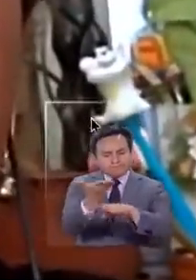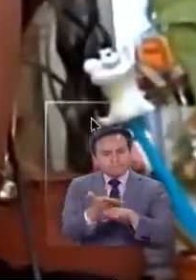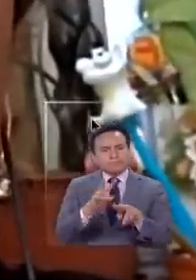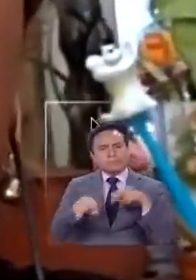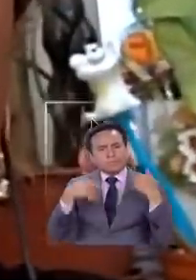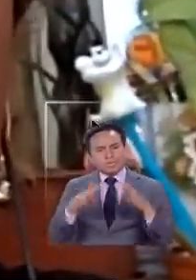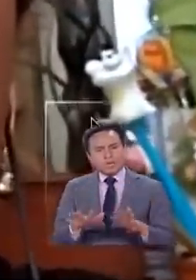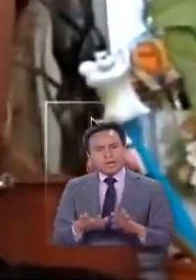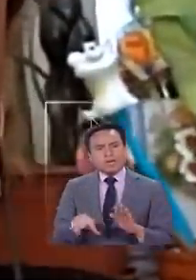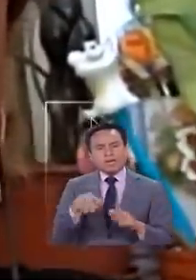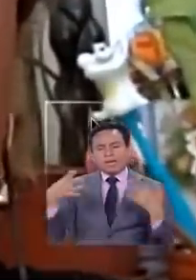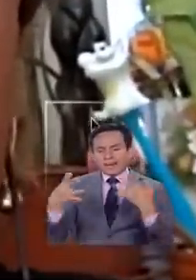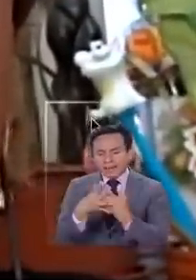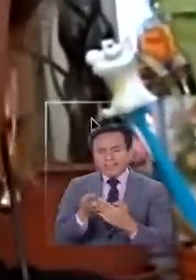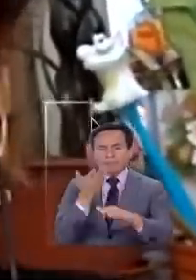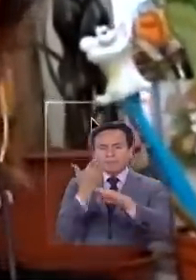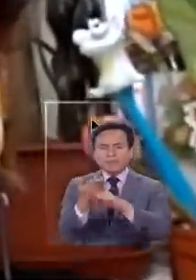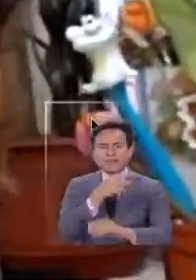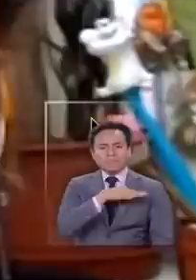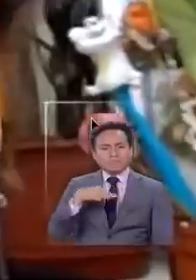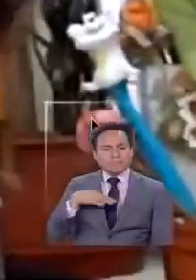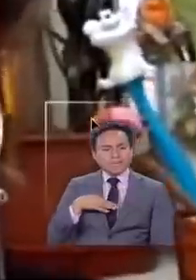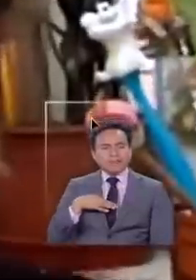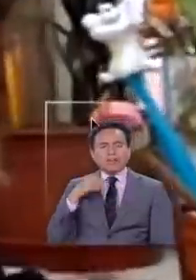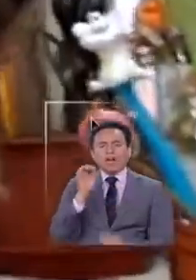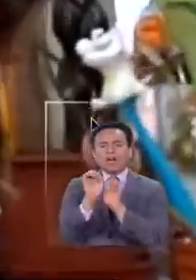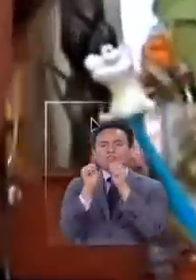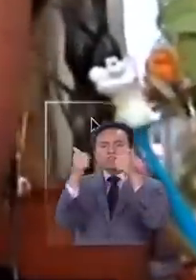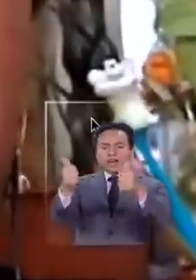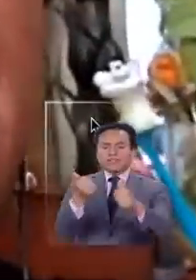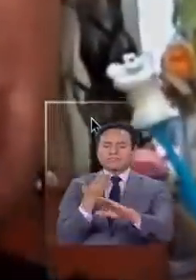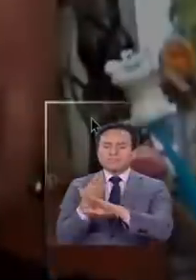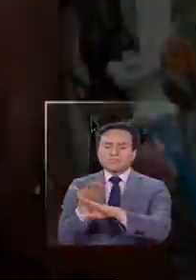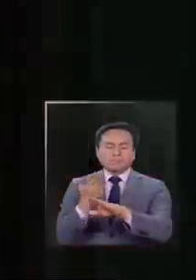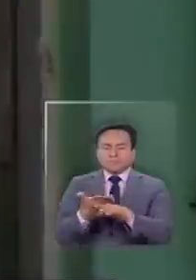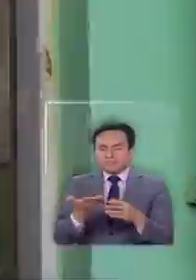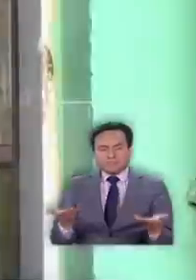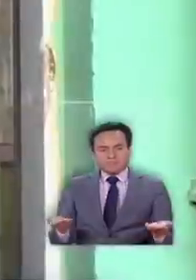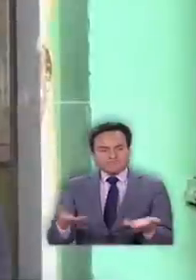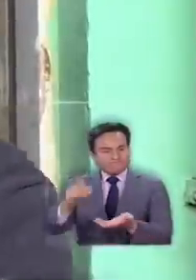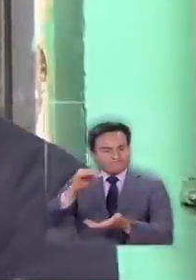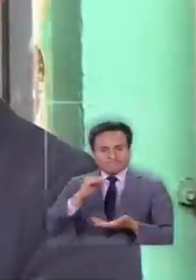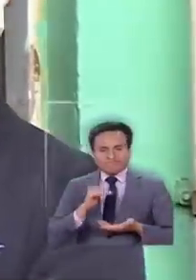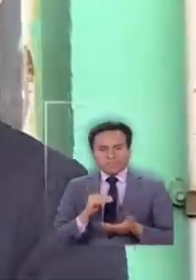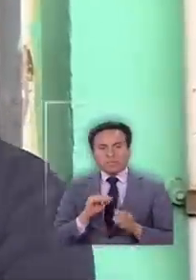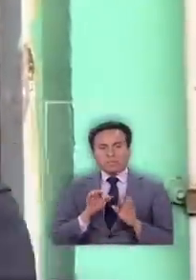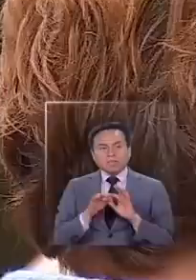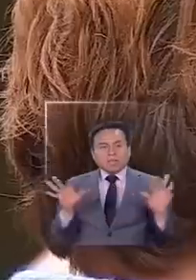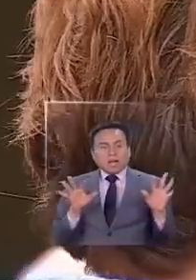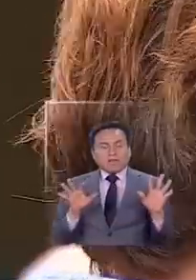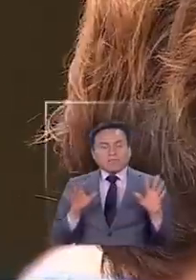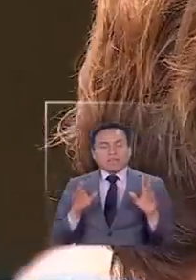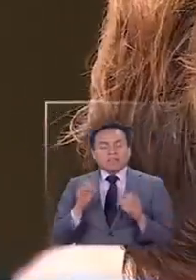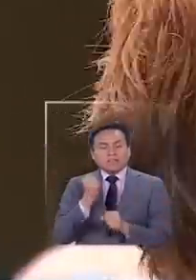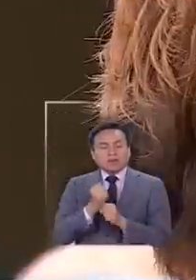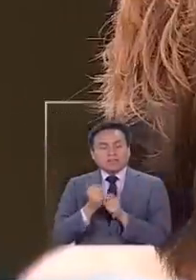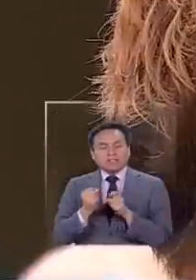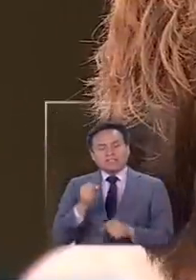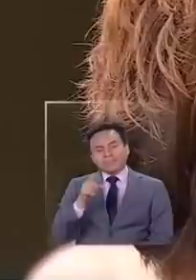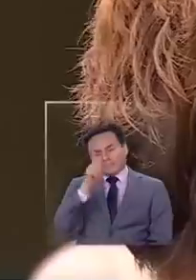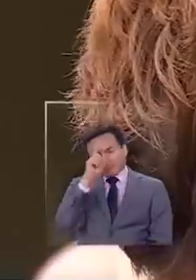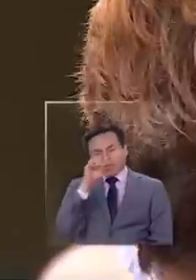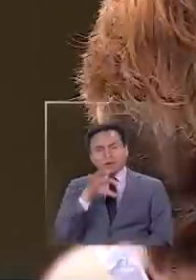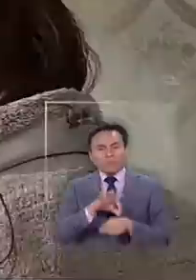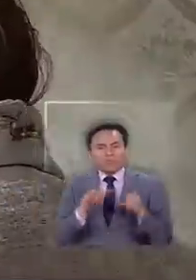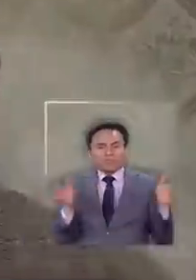de las redes con el ministerio con las autoridades correspondientes La situación más grave a nivel de trabajadores de la salud municipal